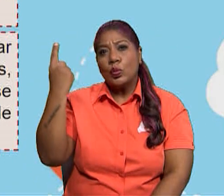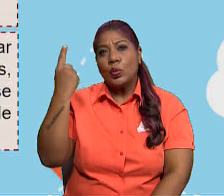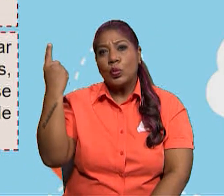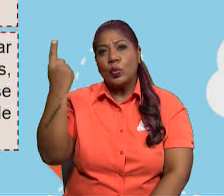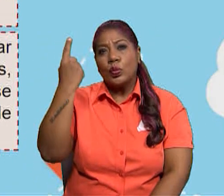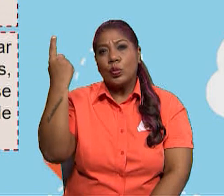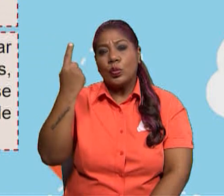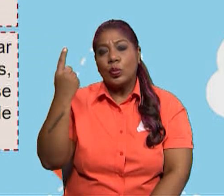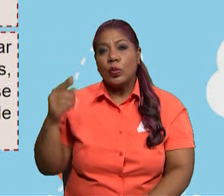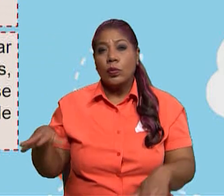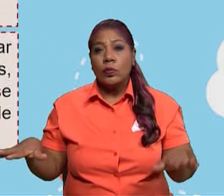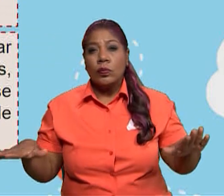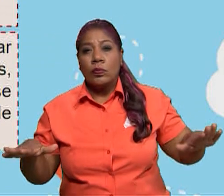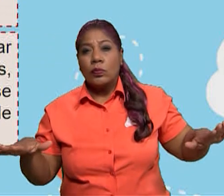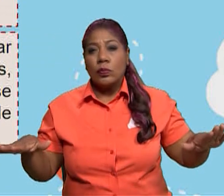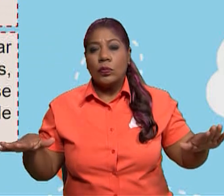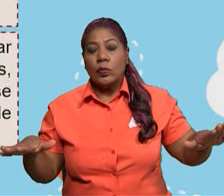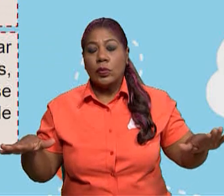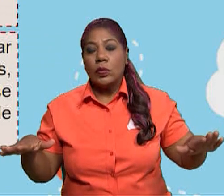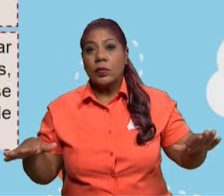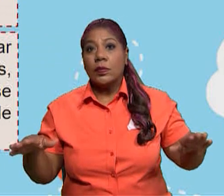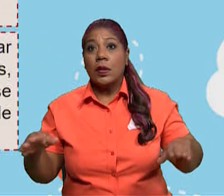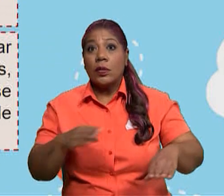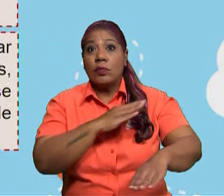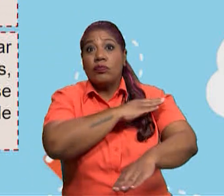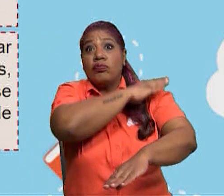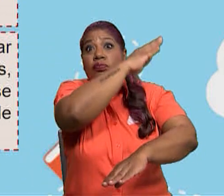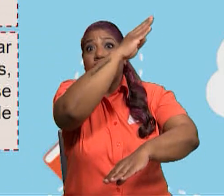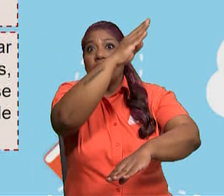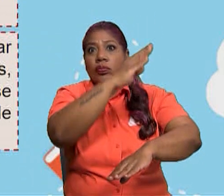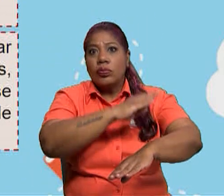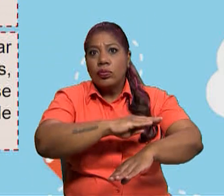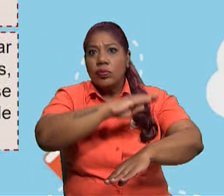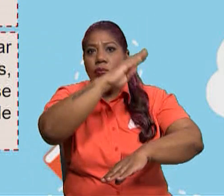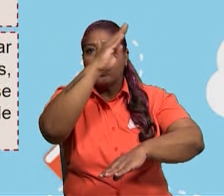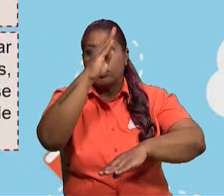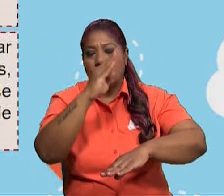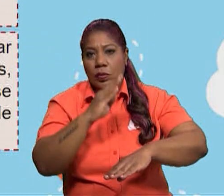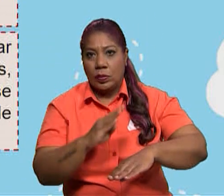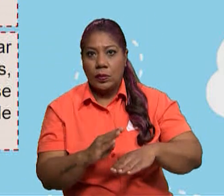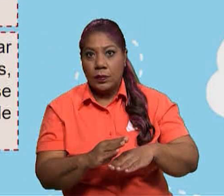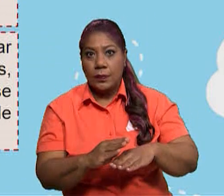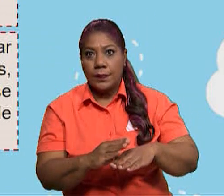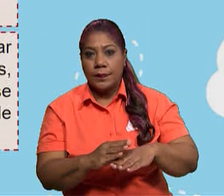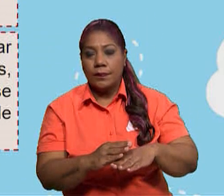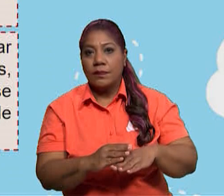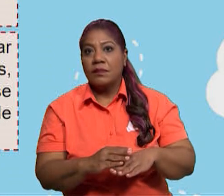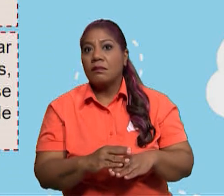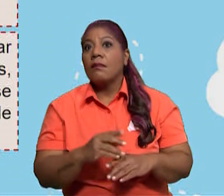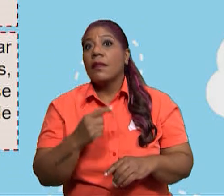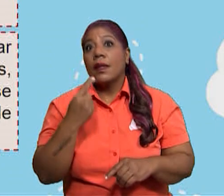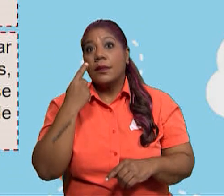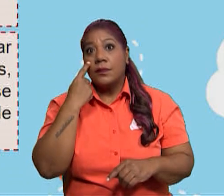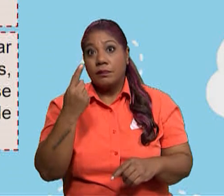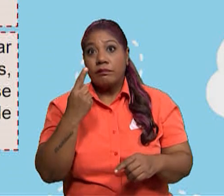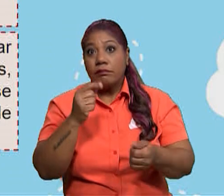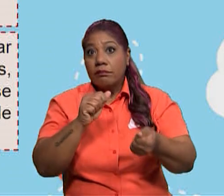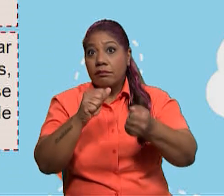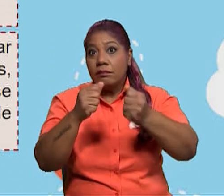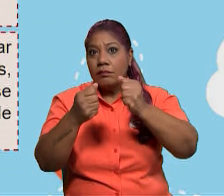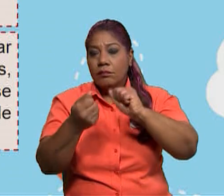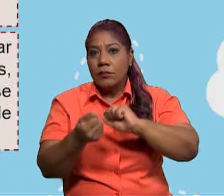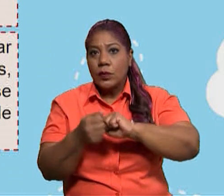tornados, entre otros, superan los límites de normalidad. Algunos cambios en la naturaleza pueden